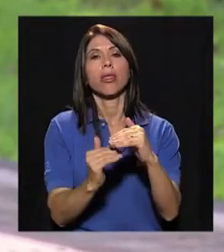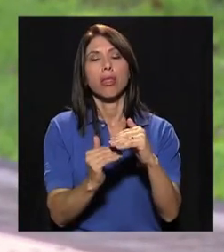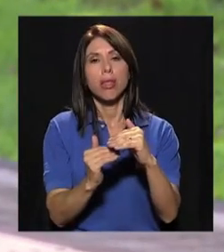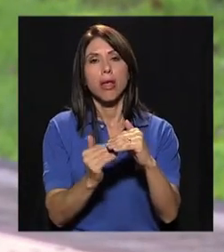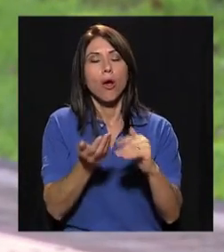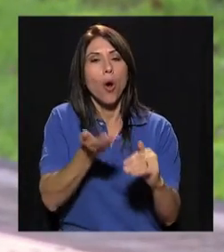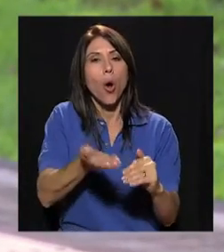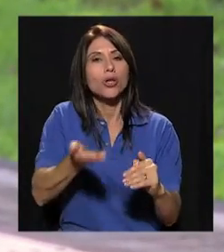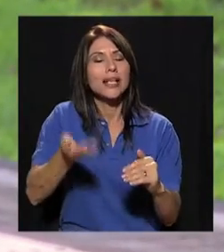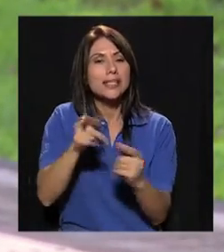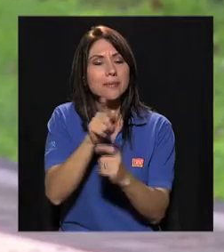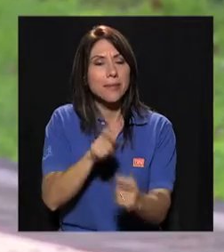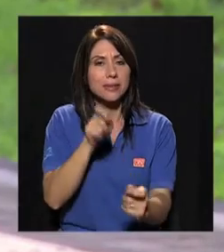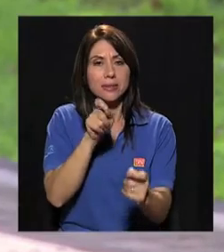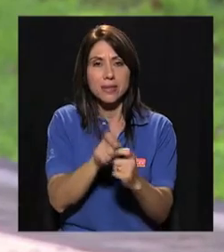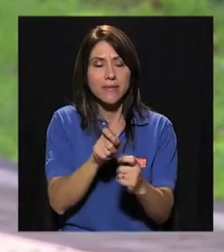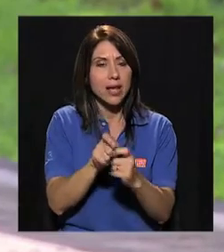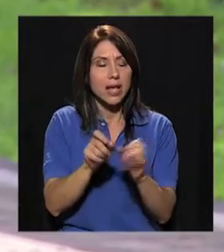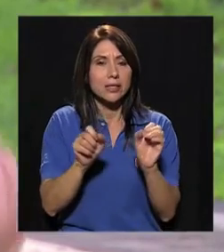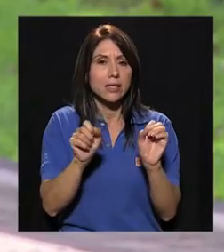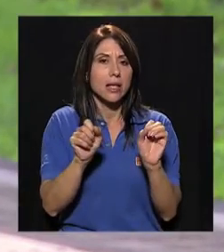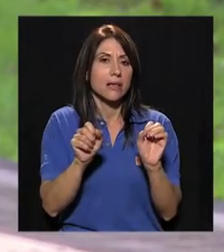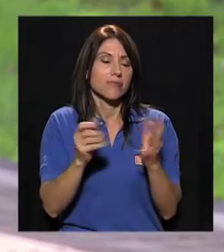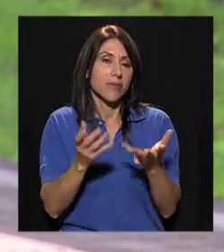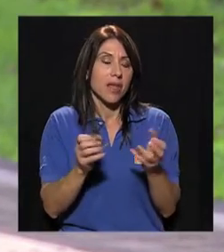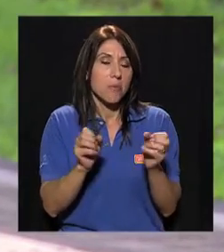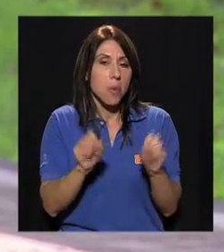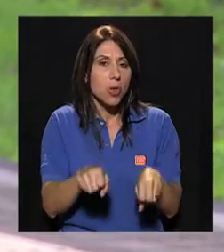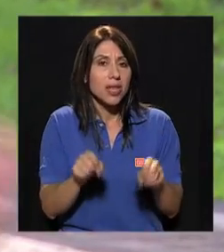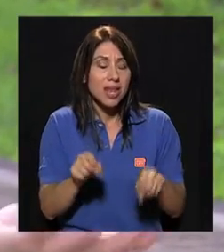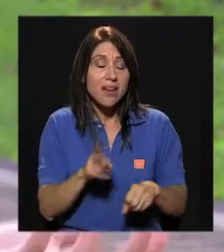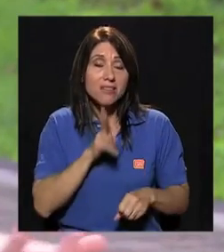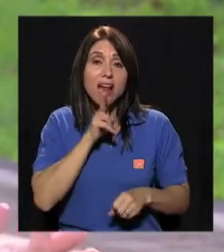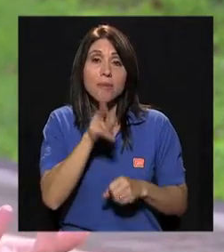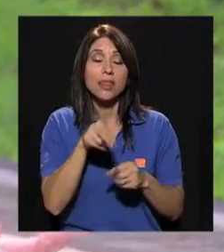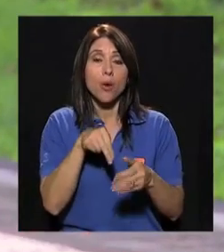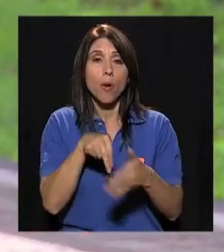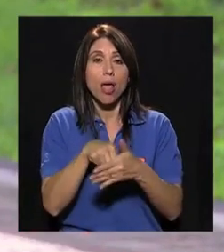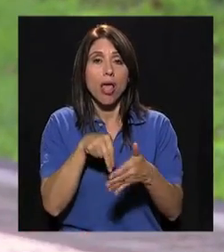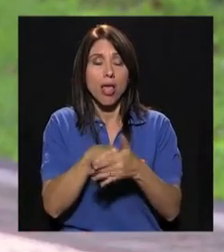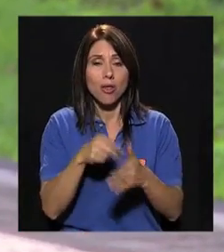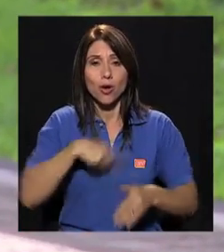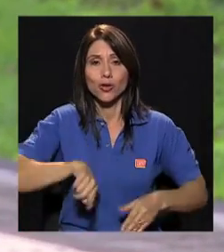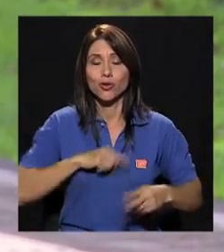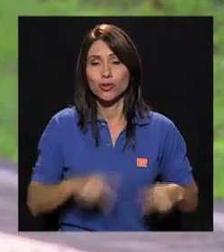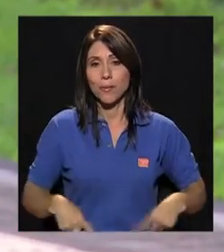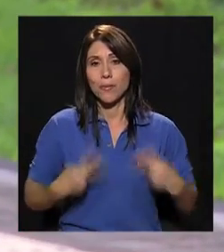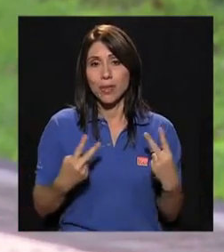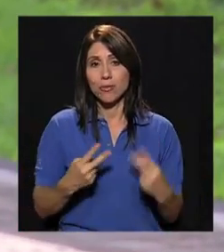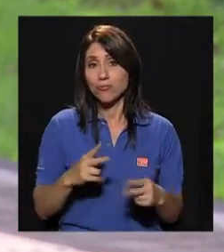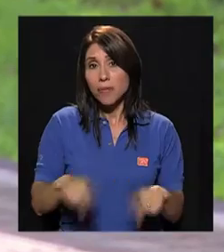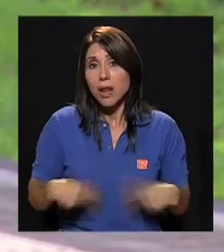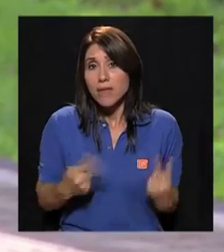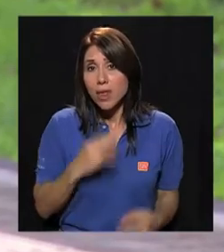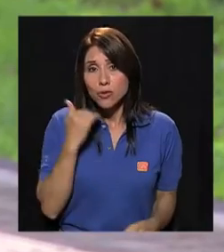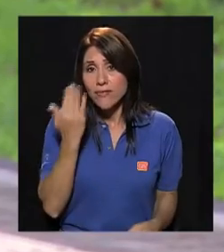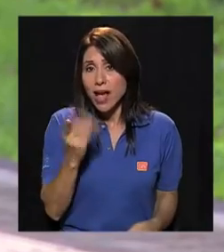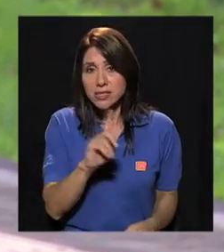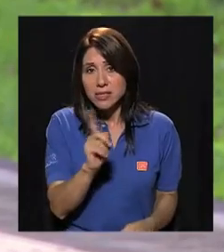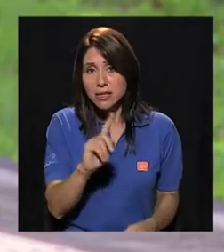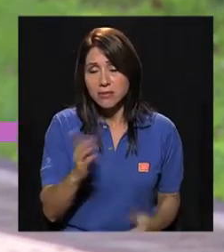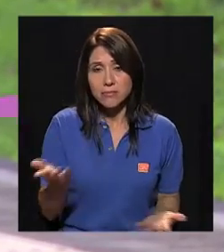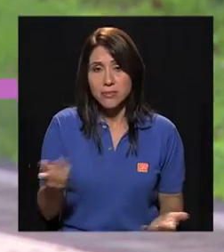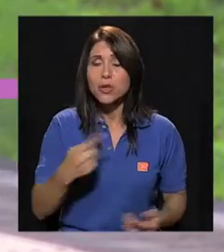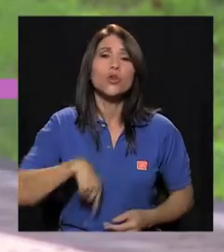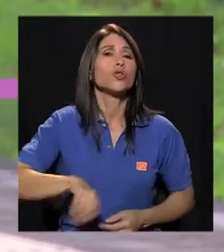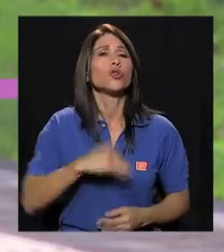se quede solo en cosas específicas que pueden manchar lo que nosotros realmente estamos viviendo. La vida no es